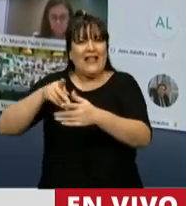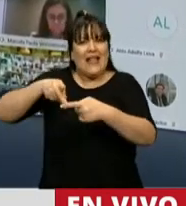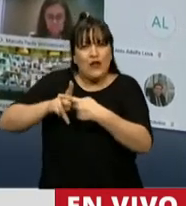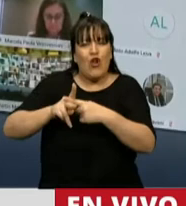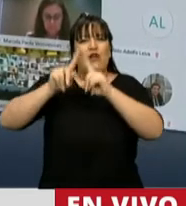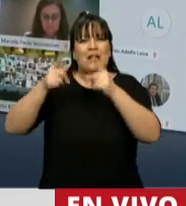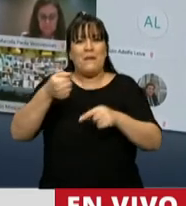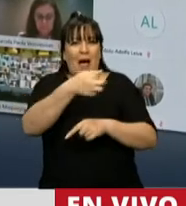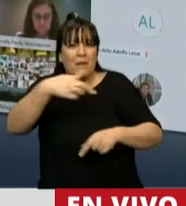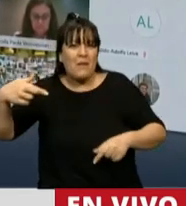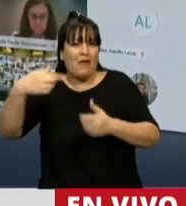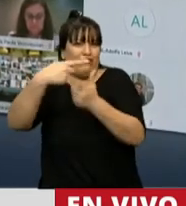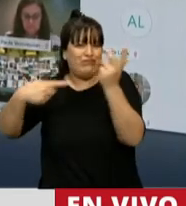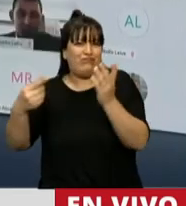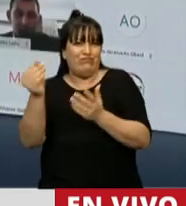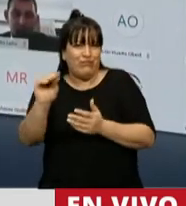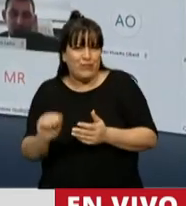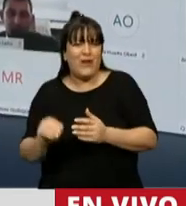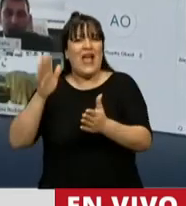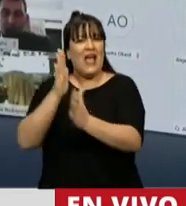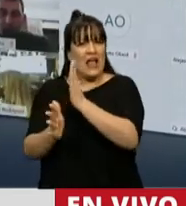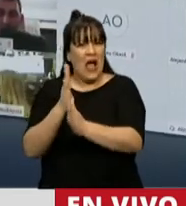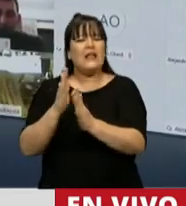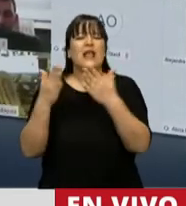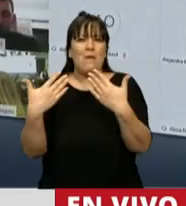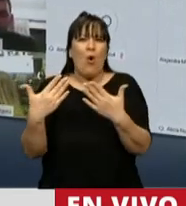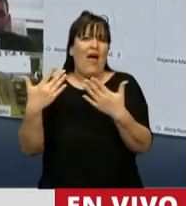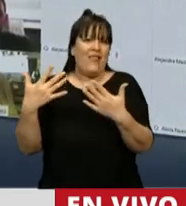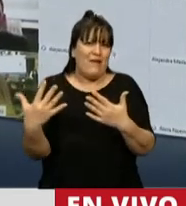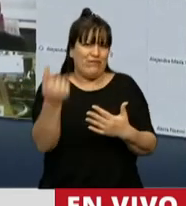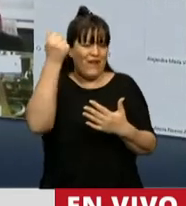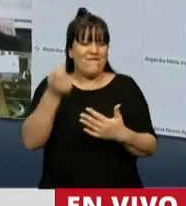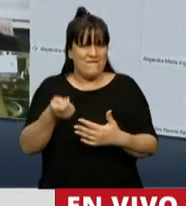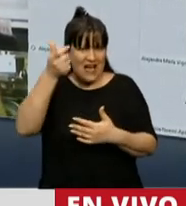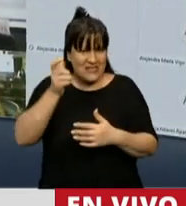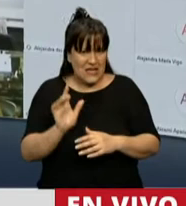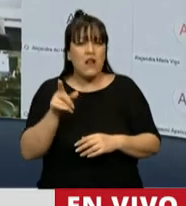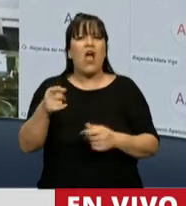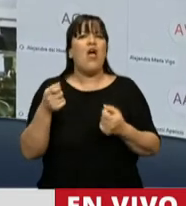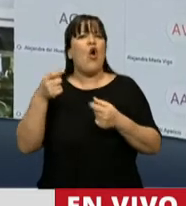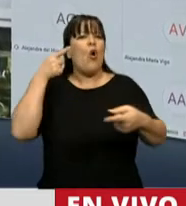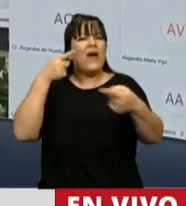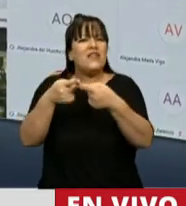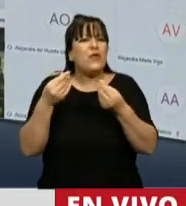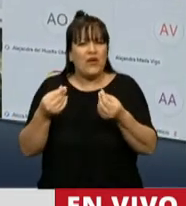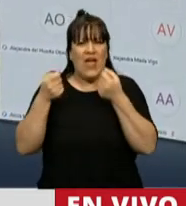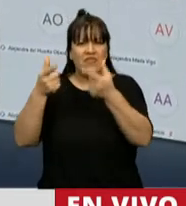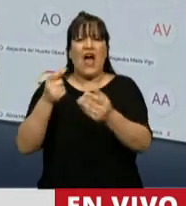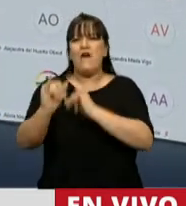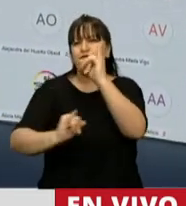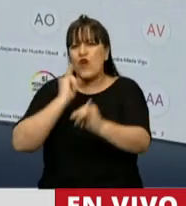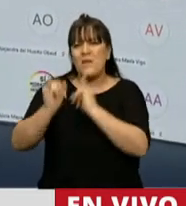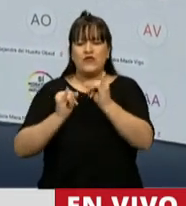plataformas digitales, gratuitas y de fácil acceso, destinadas a brindar información y